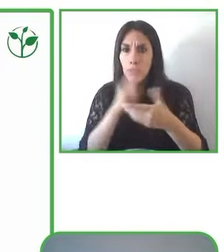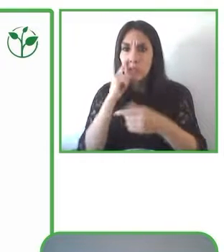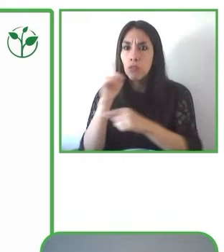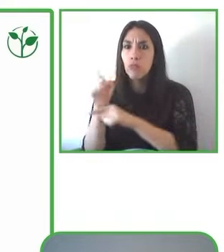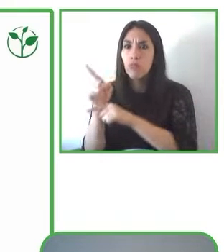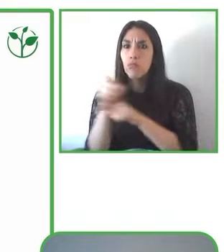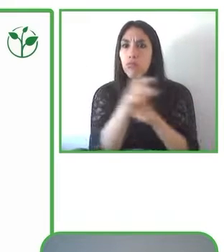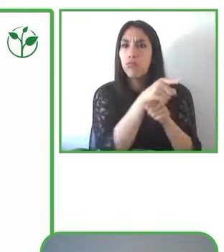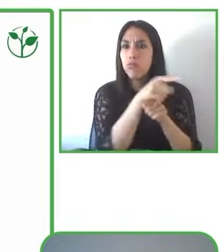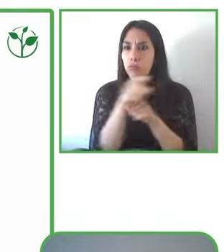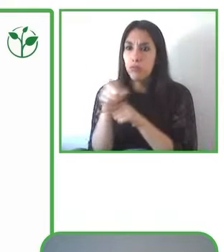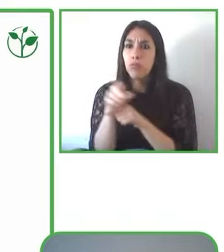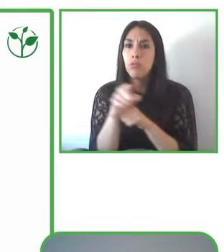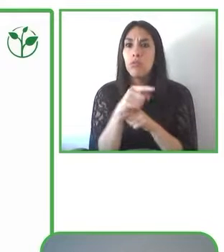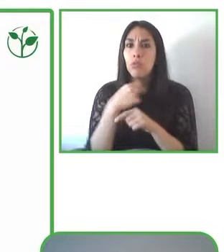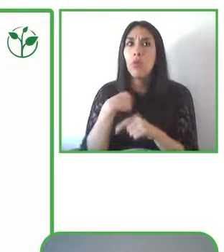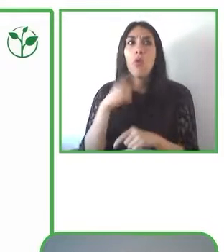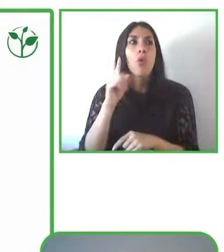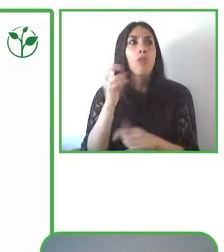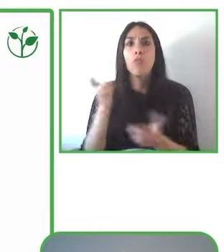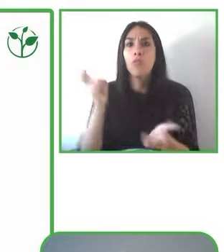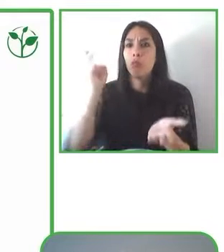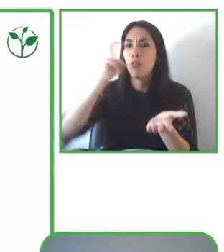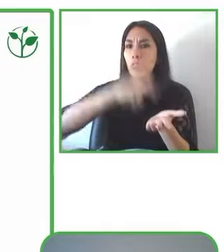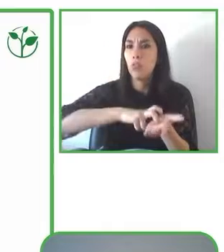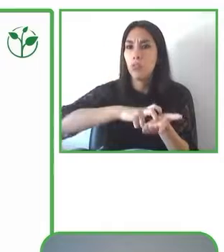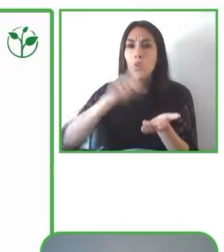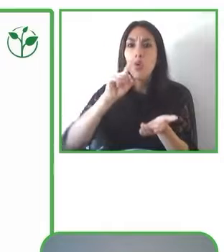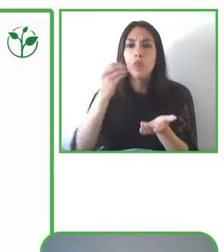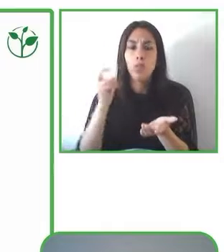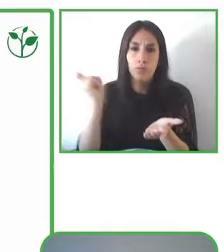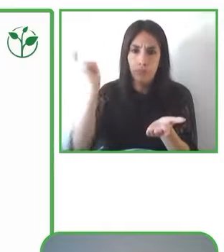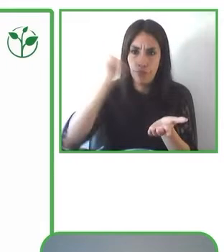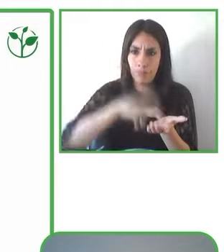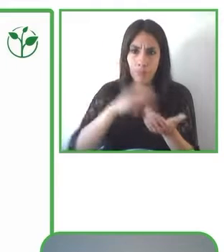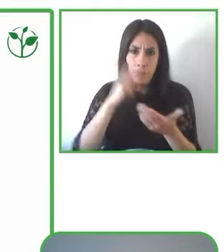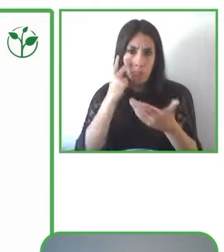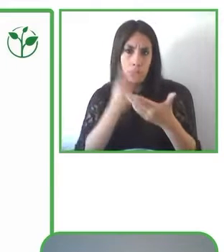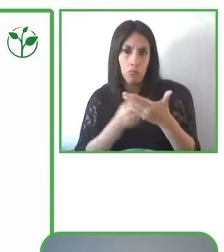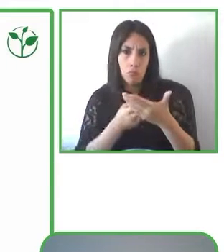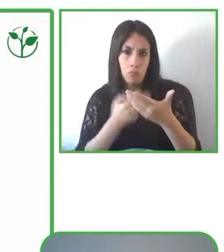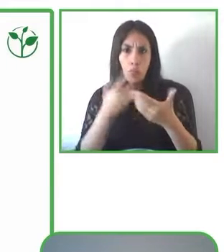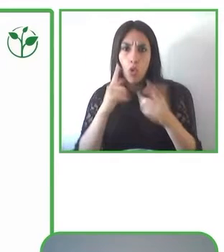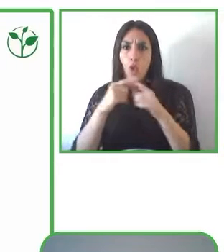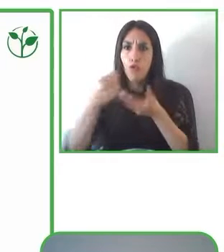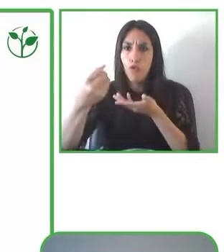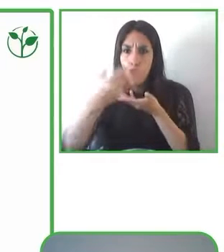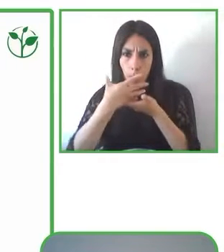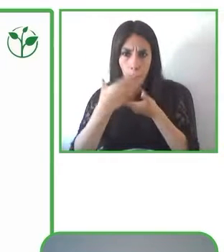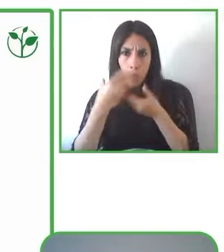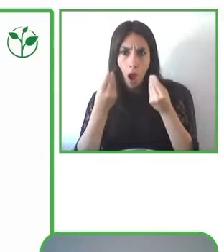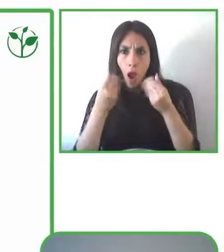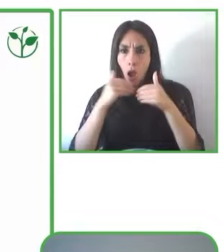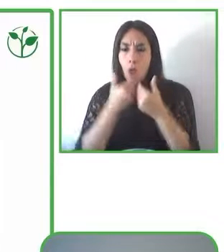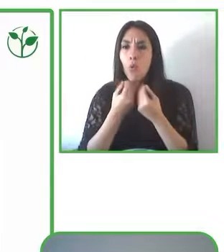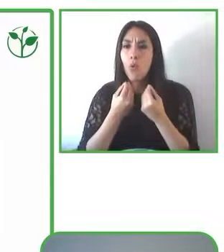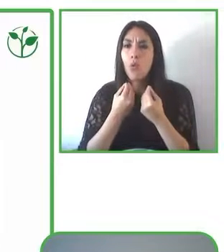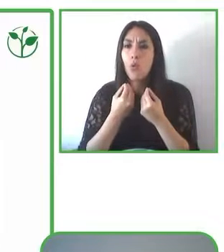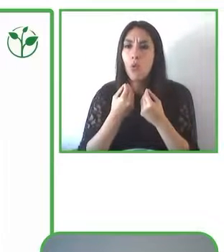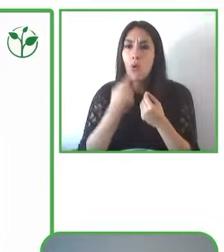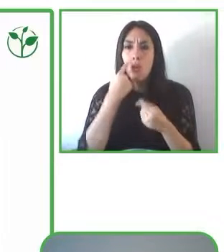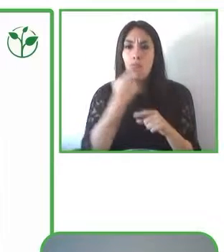que informan qué es lo que está ocurriendo y direccionan cómo me voy a desplazar de un lugar a otro.